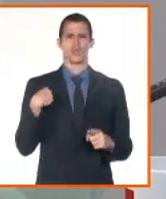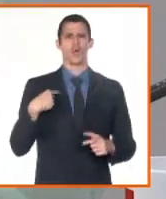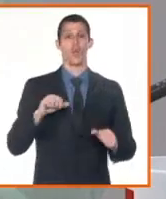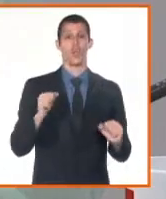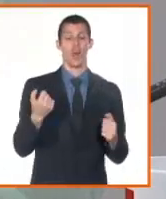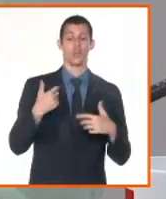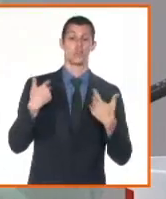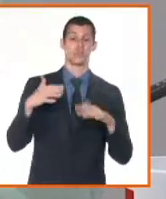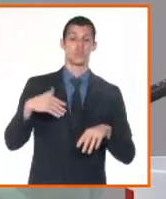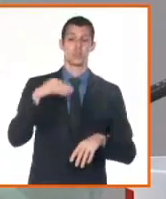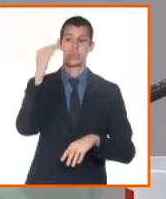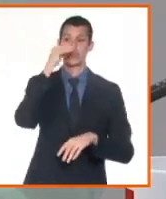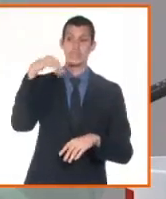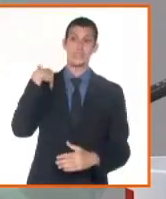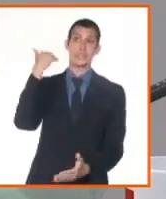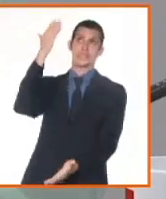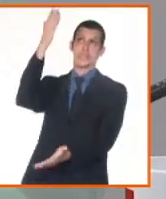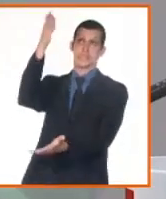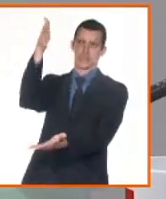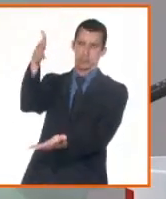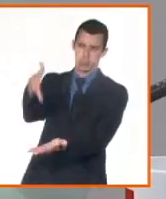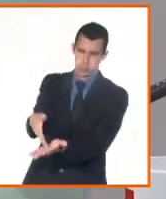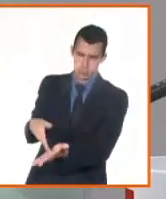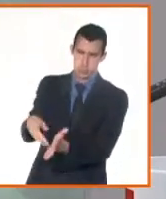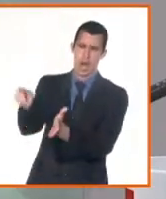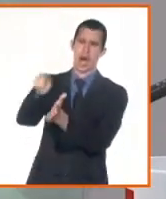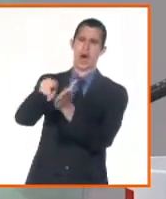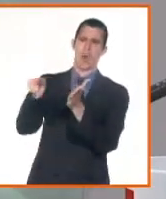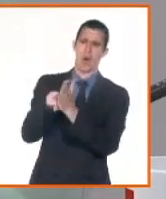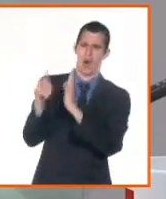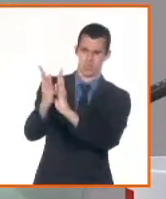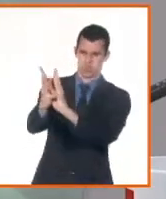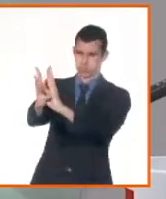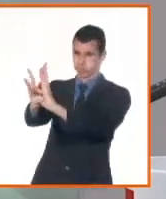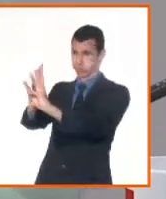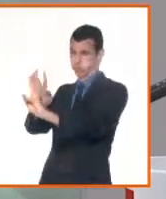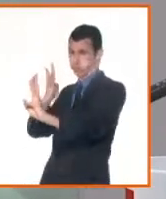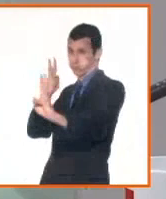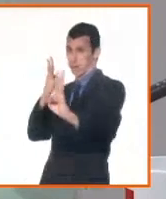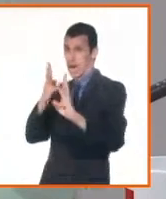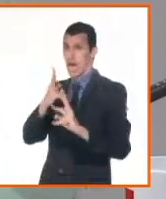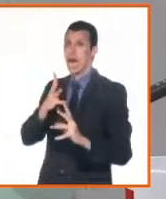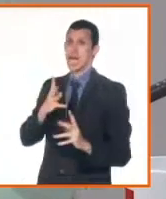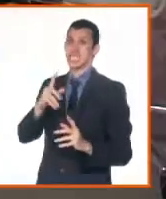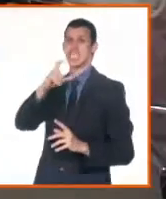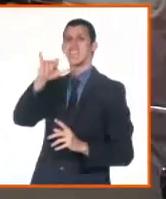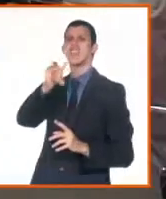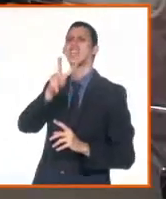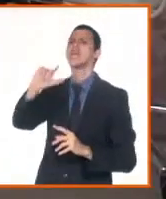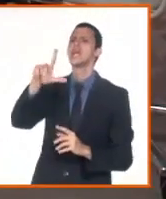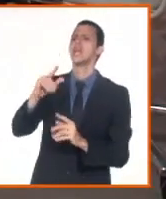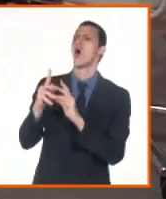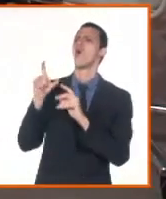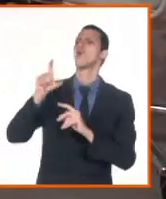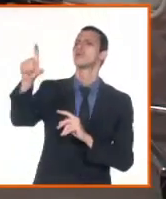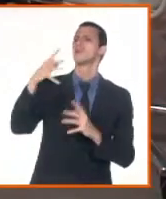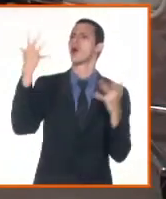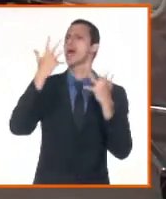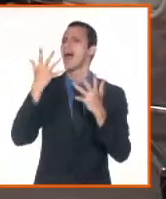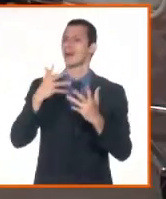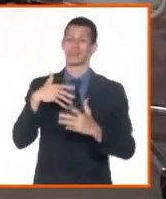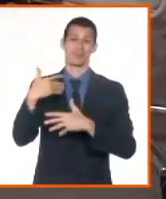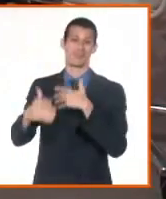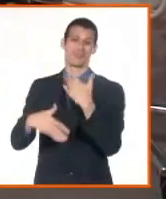del registro civil, hacer la solicitud, sino que la puedan hacer de manera online, que puedan recibir incluso ya un documento